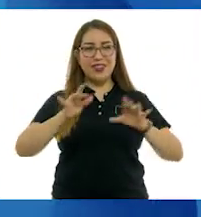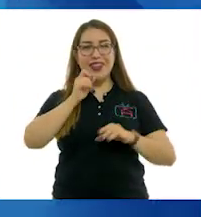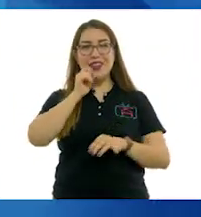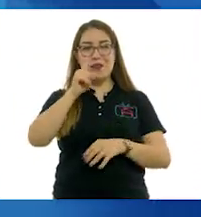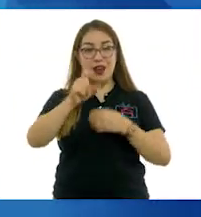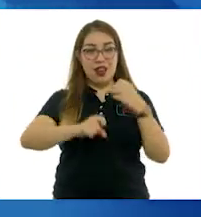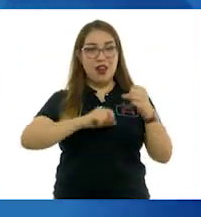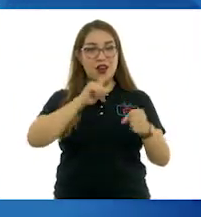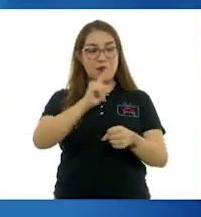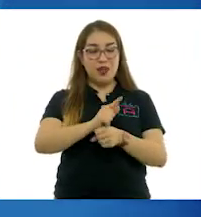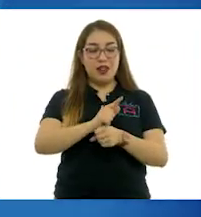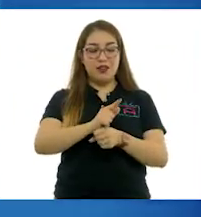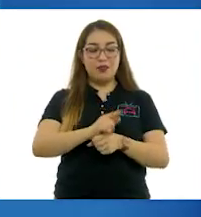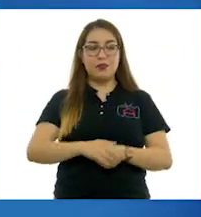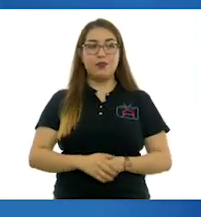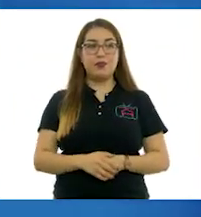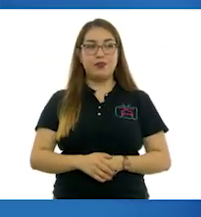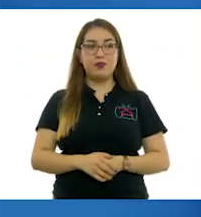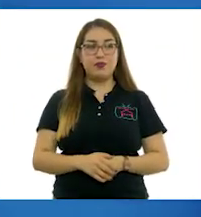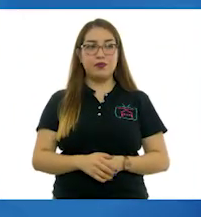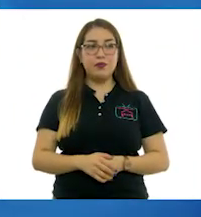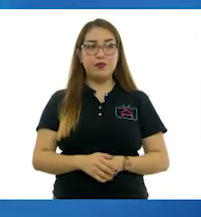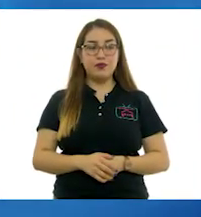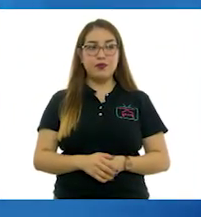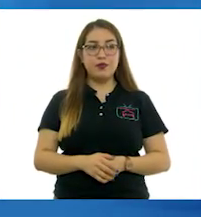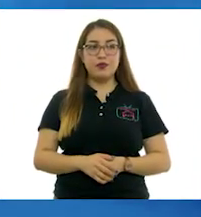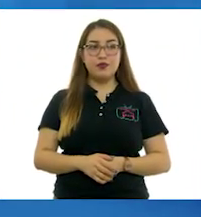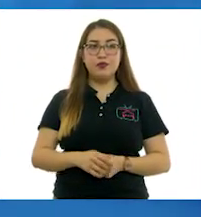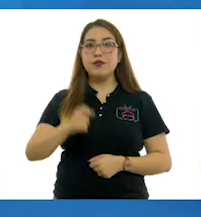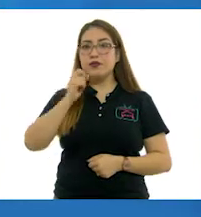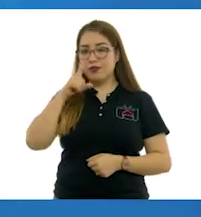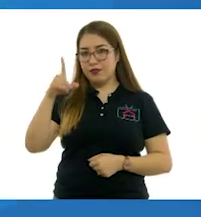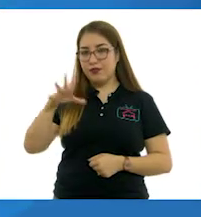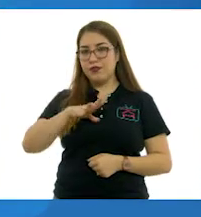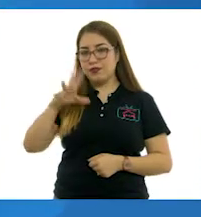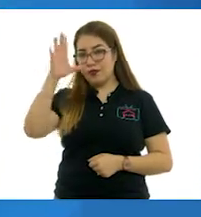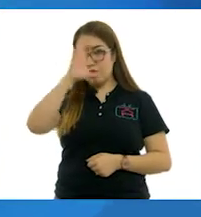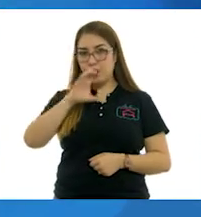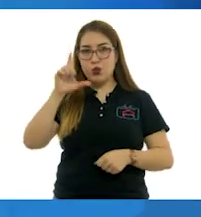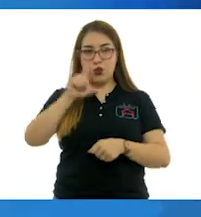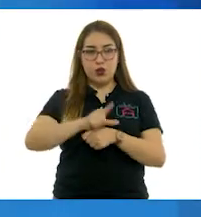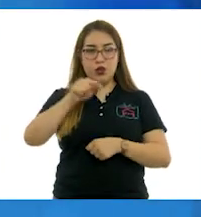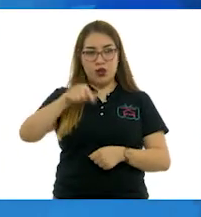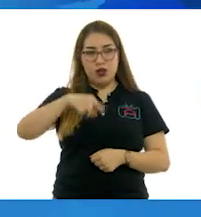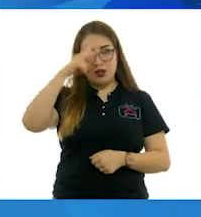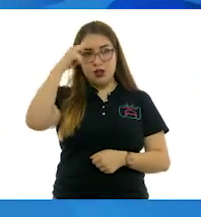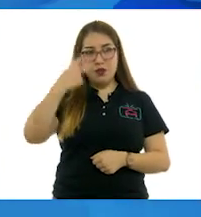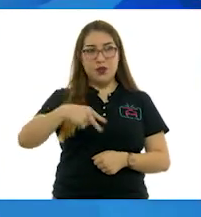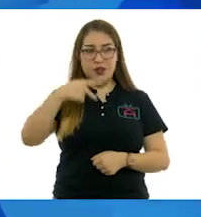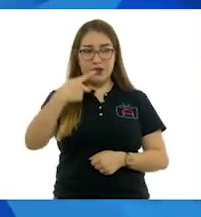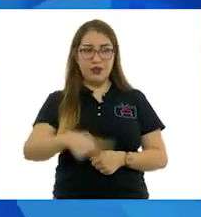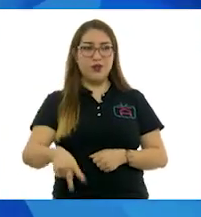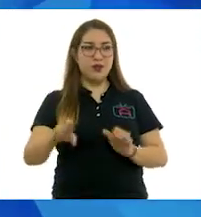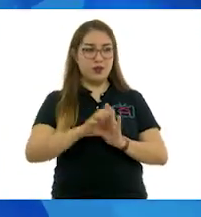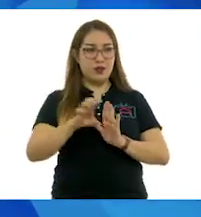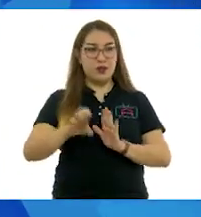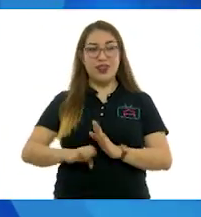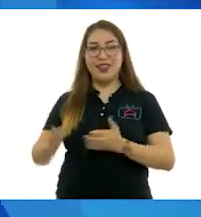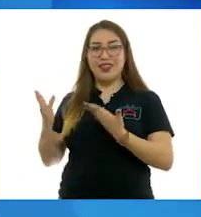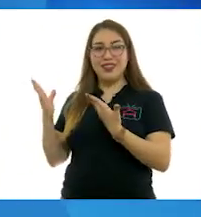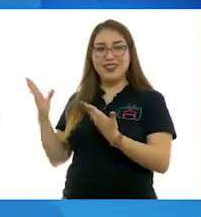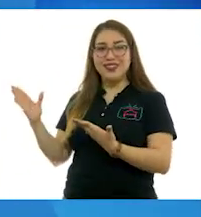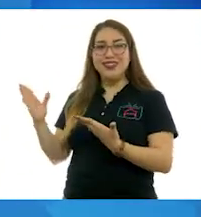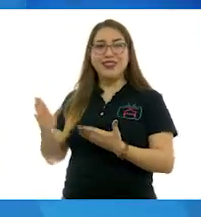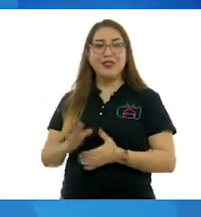o aquellos en los que retoma imágenes de la cultura precolombina, como mi nana y yo. De las